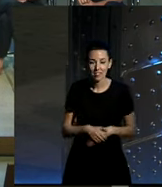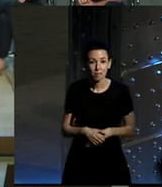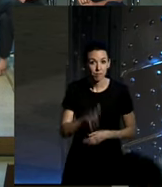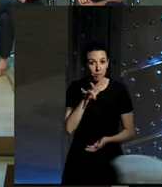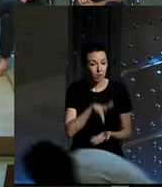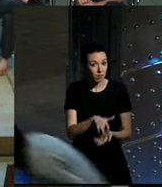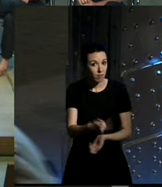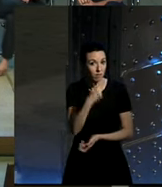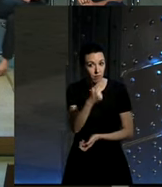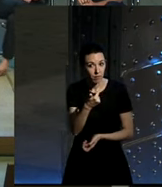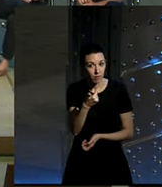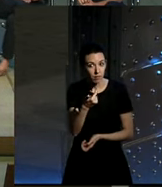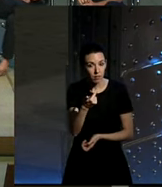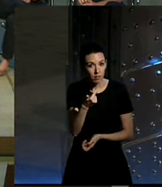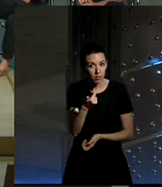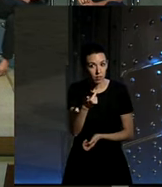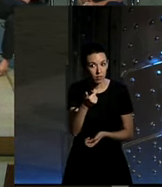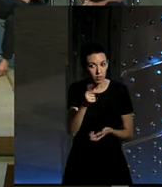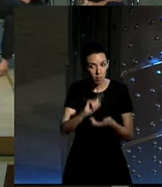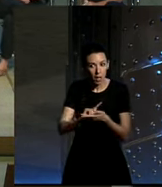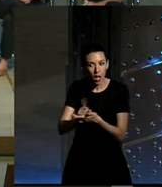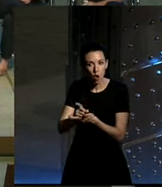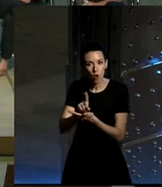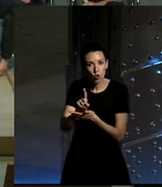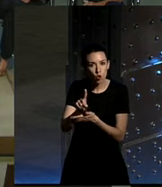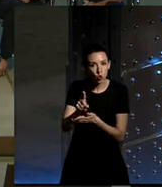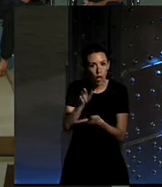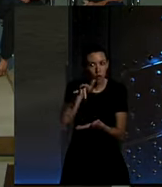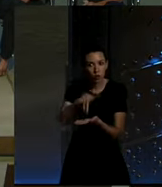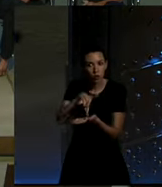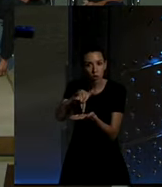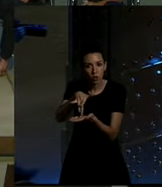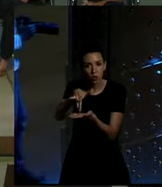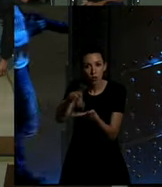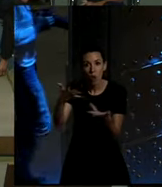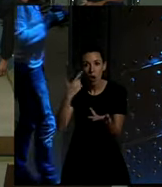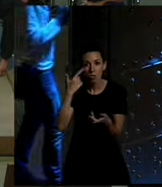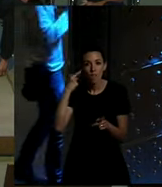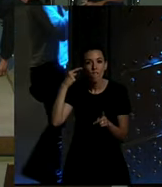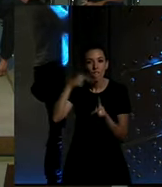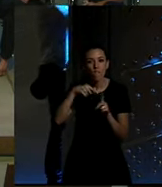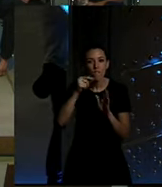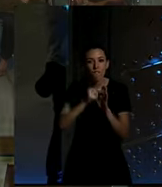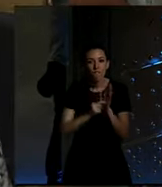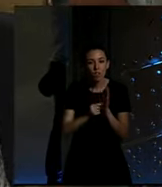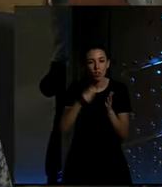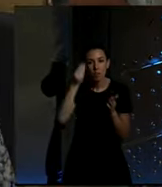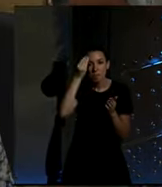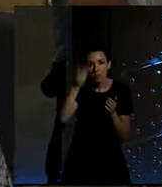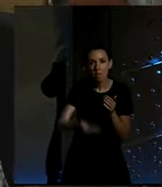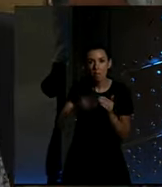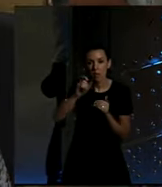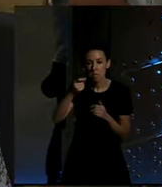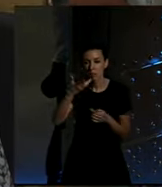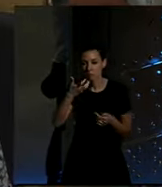cuando vais a decidir el itinerario que vais a tomar cuáles son los factores que vosotros consideráis más importantes